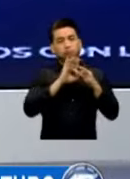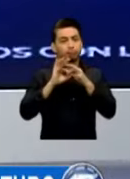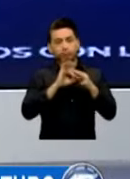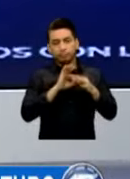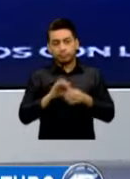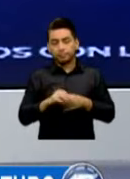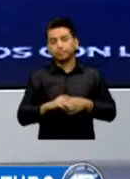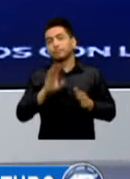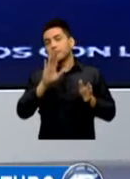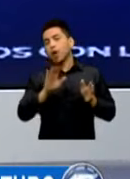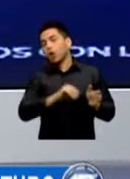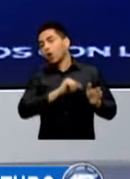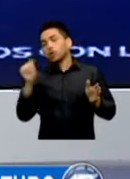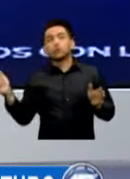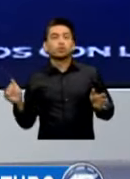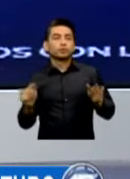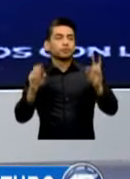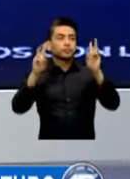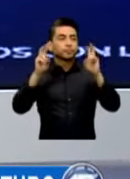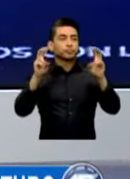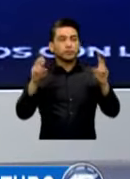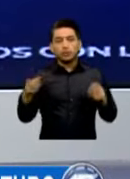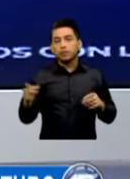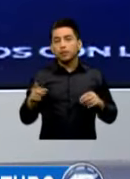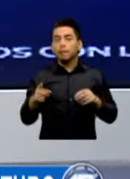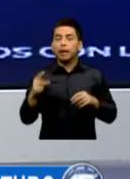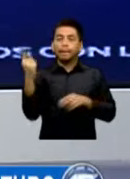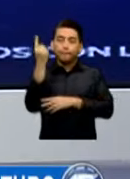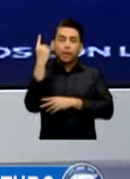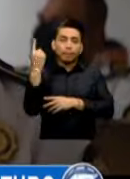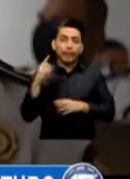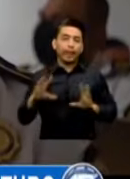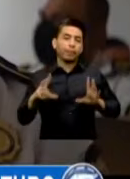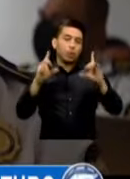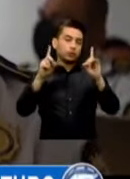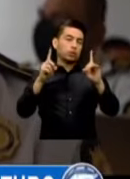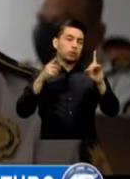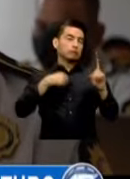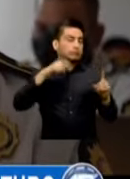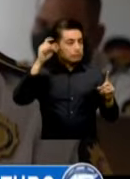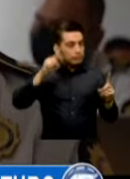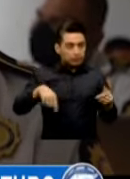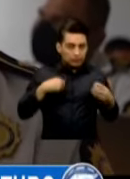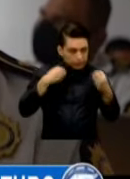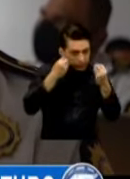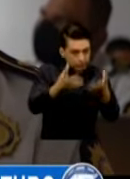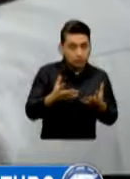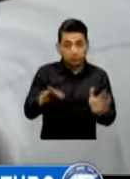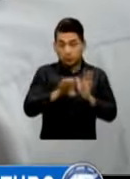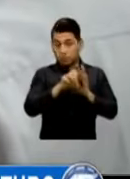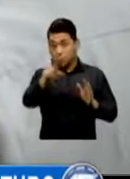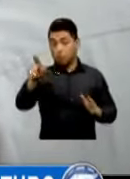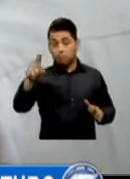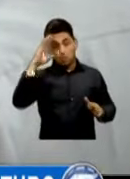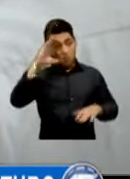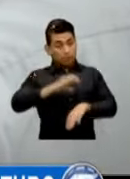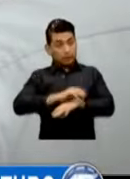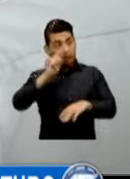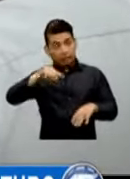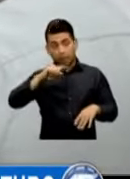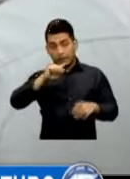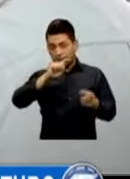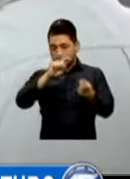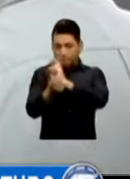Solo Educando A Los Policías Podemos Obtener De Ellos Una Actitud Diferente En Ese Sentido Puedo